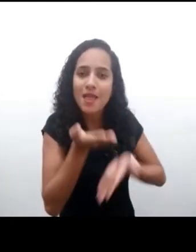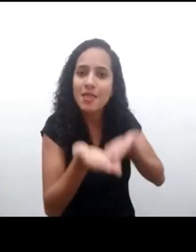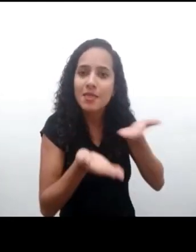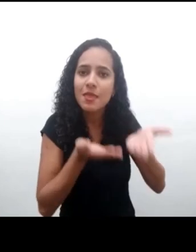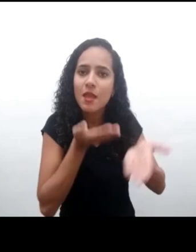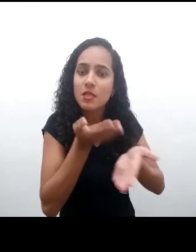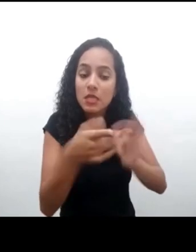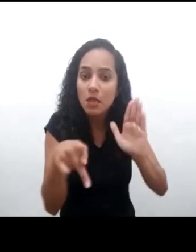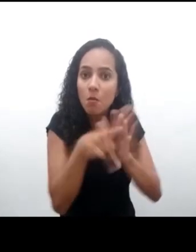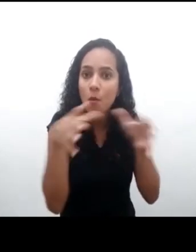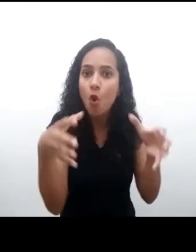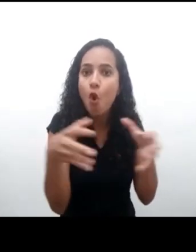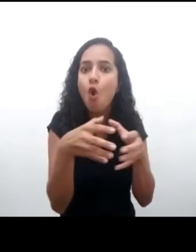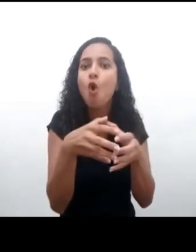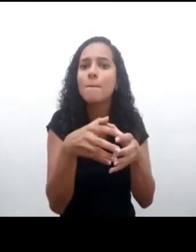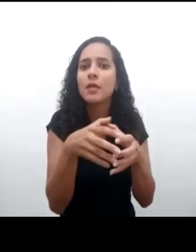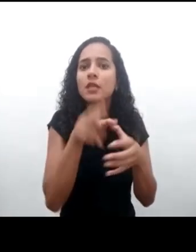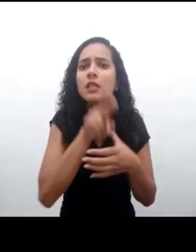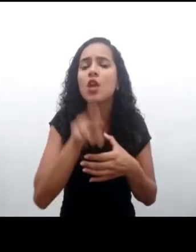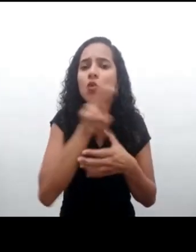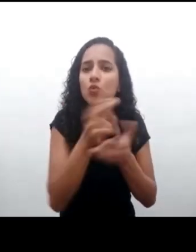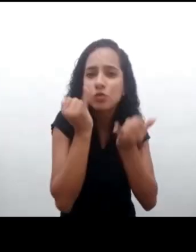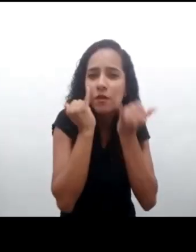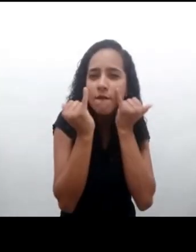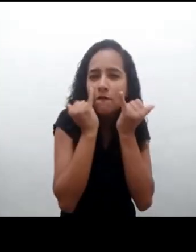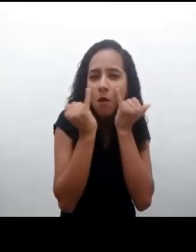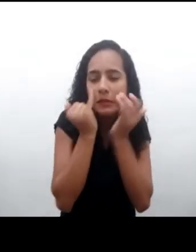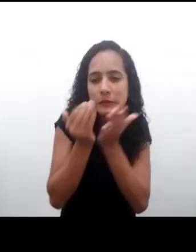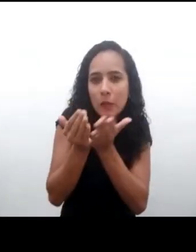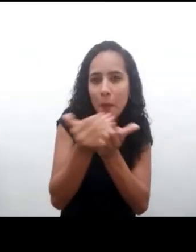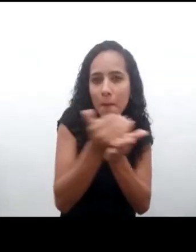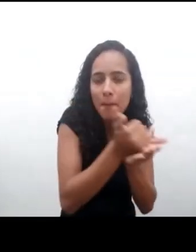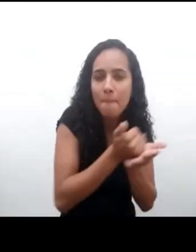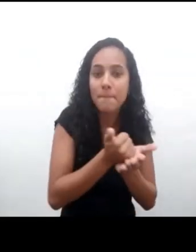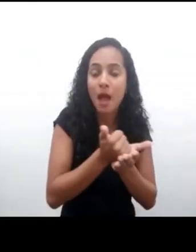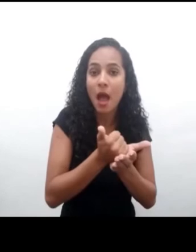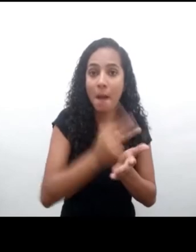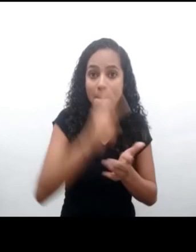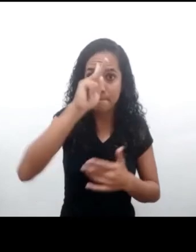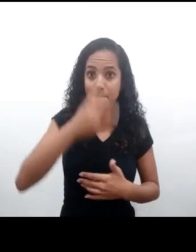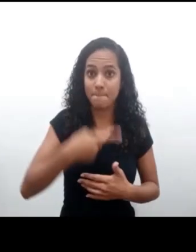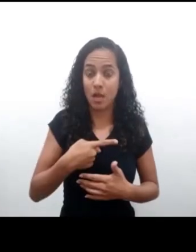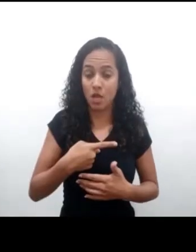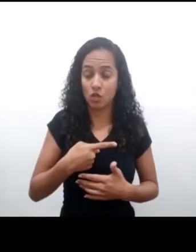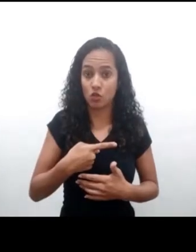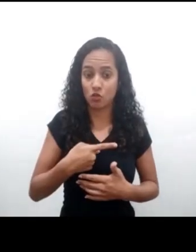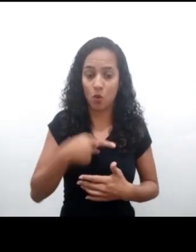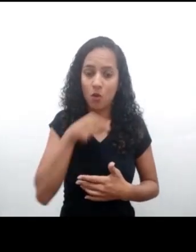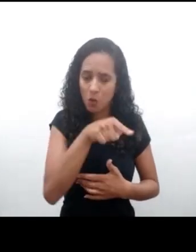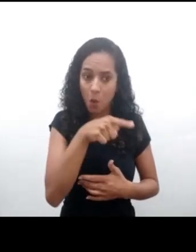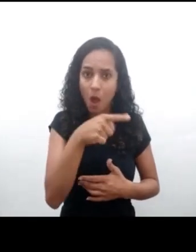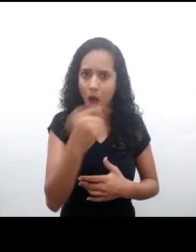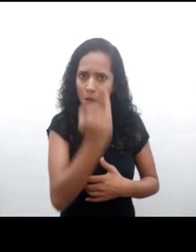uso de los datos personales, la protección de la intimidad y el derecho a la